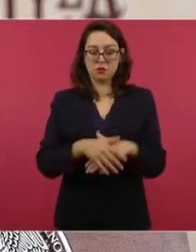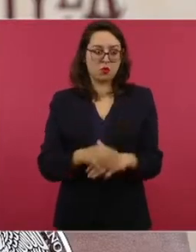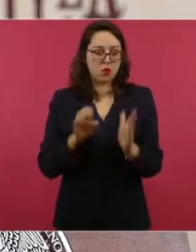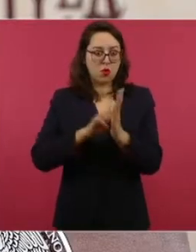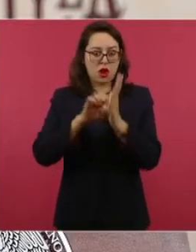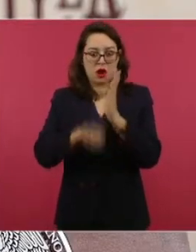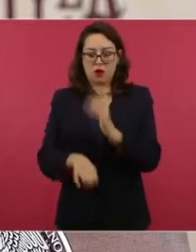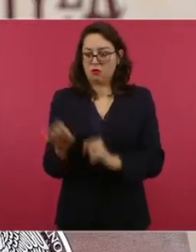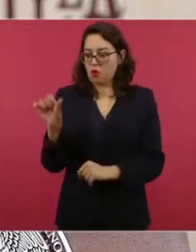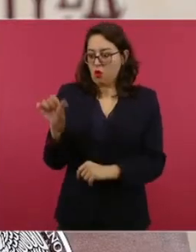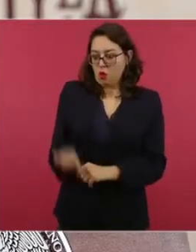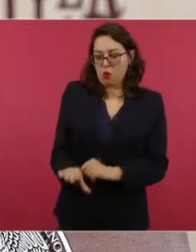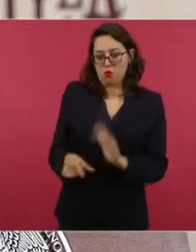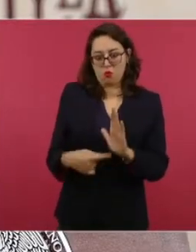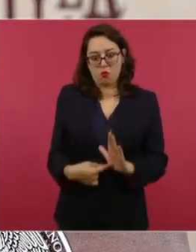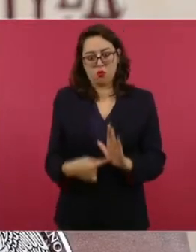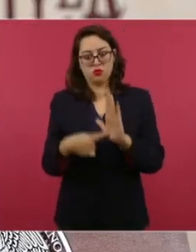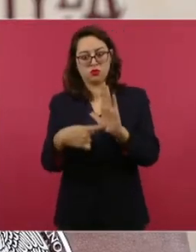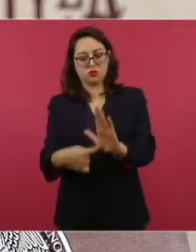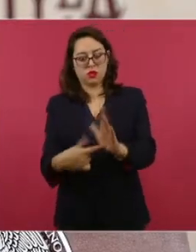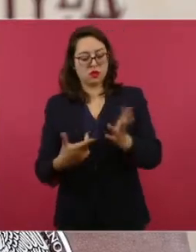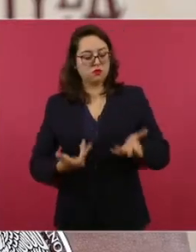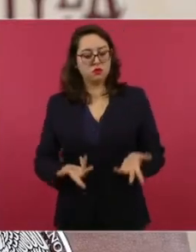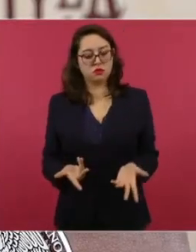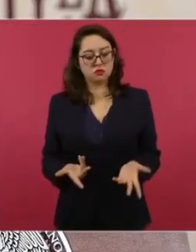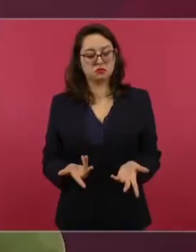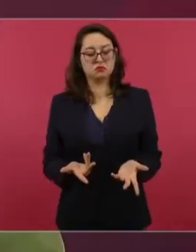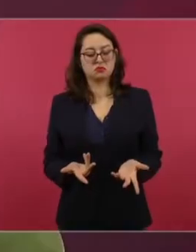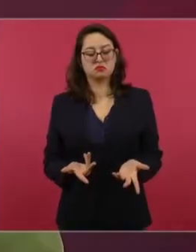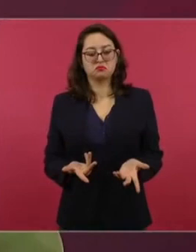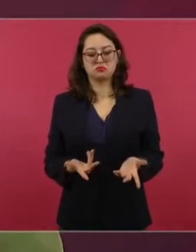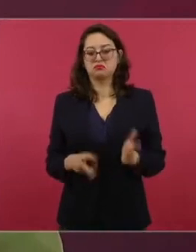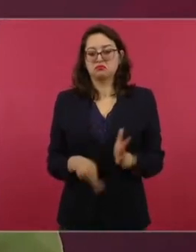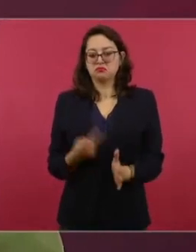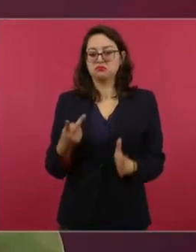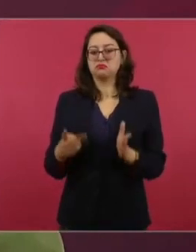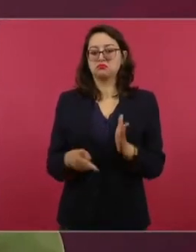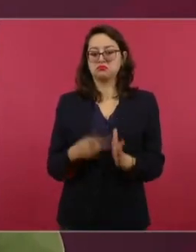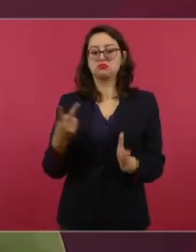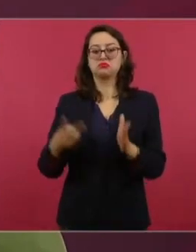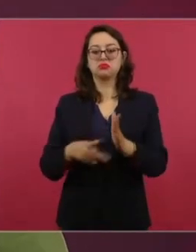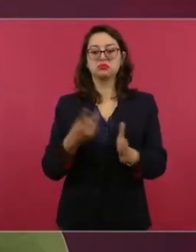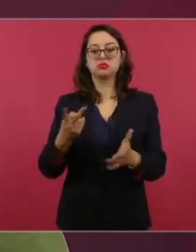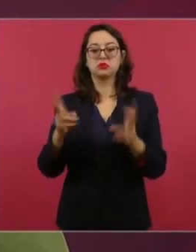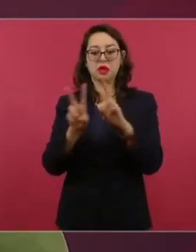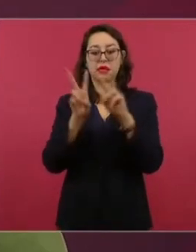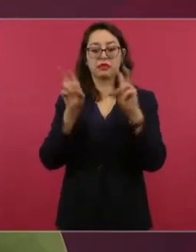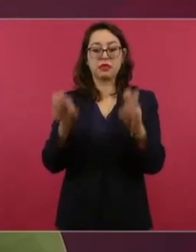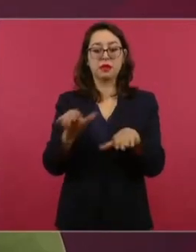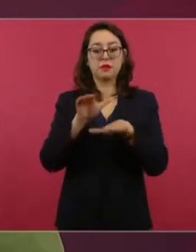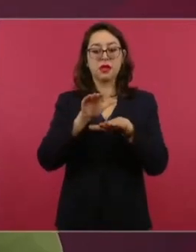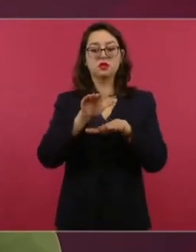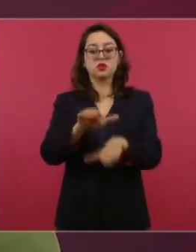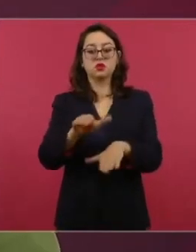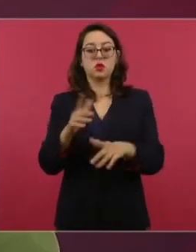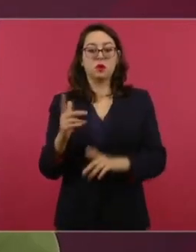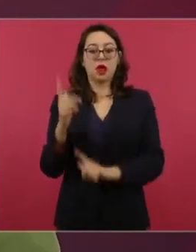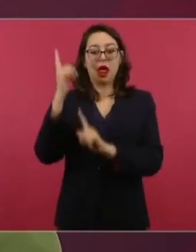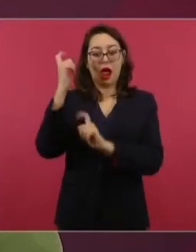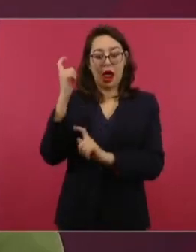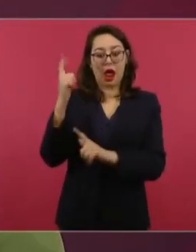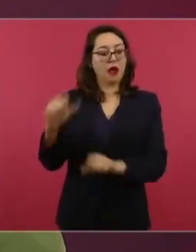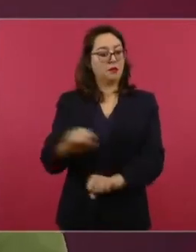que se hace cada 15 días, hemos informado sobre estas acciones, este aseguramiento de